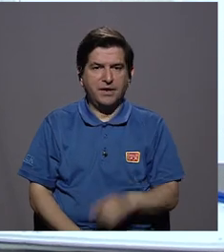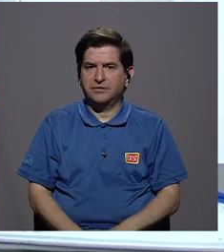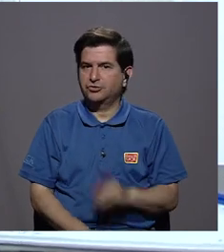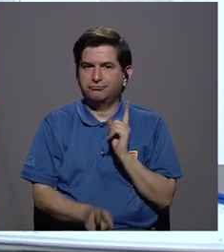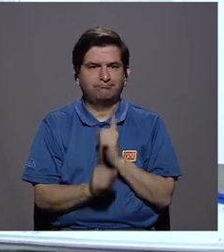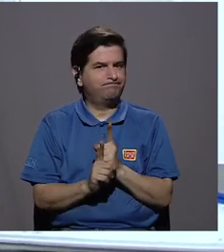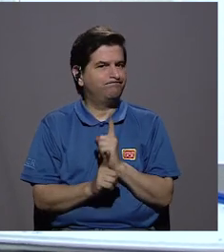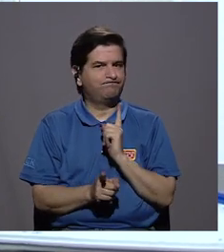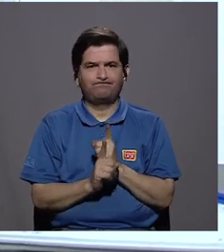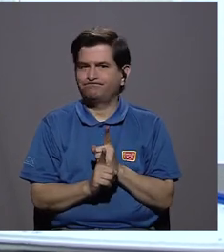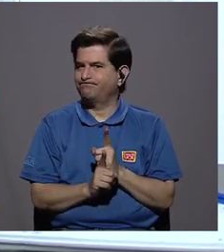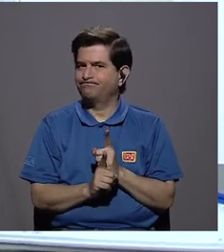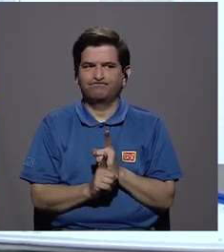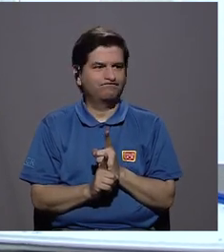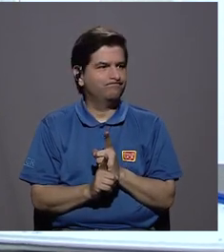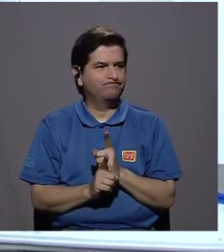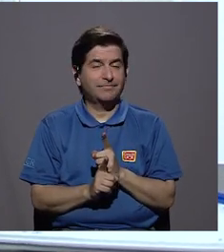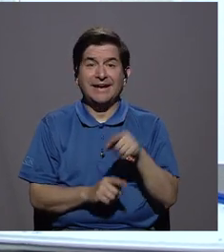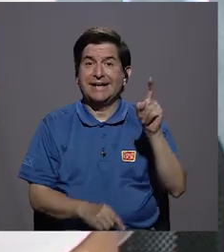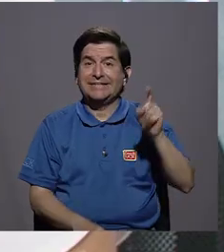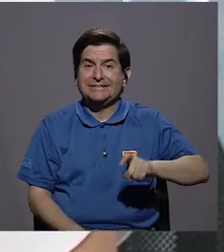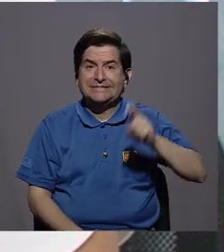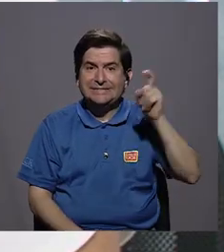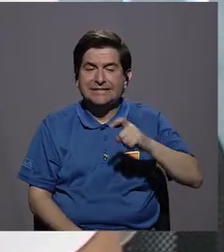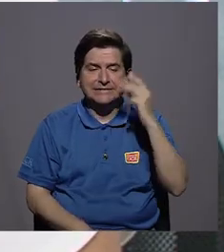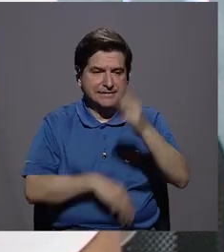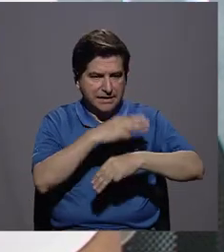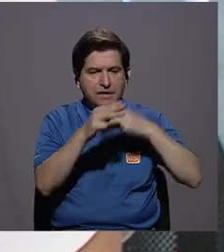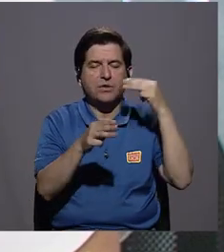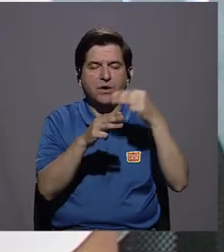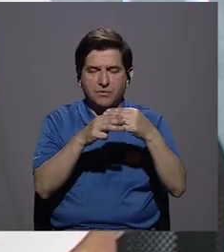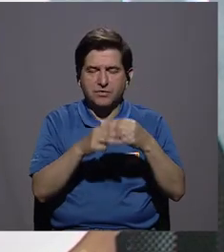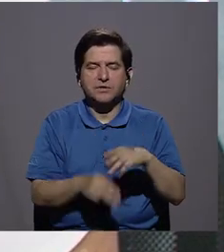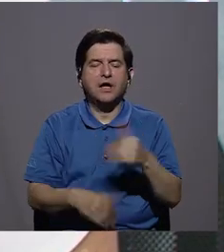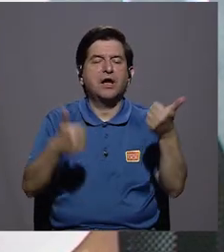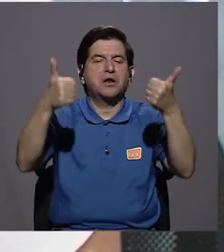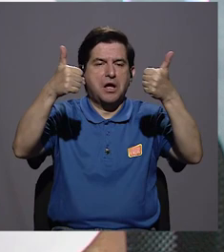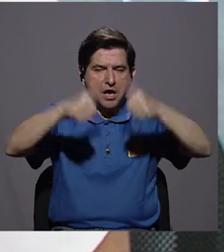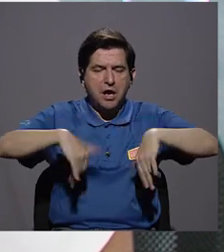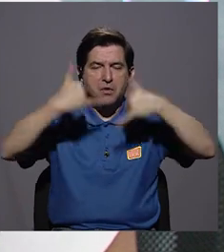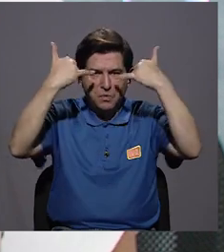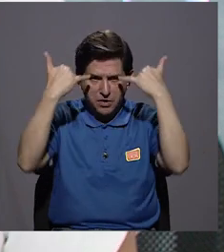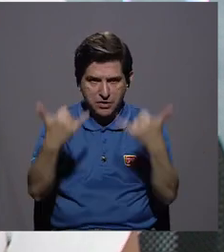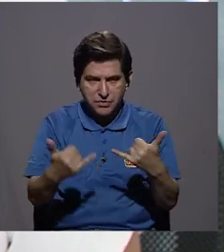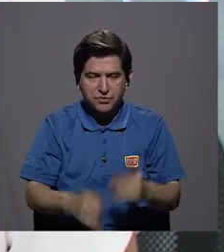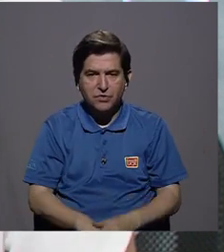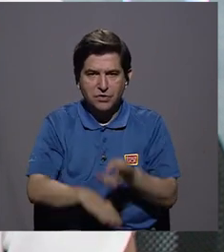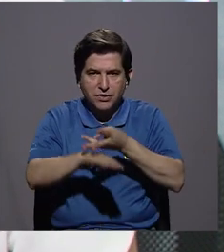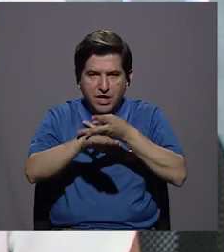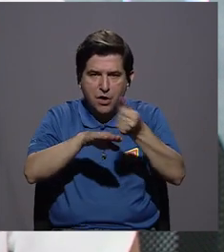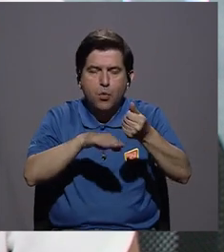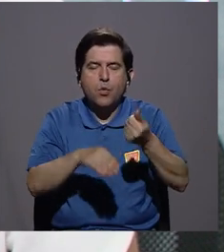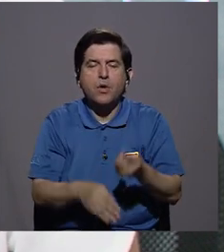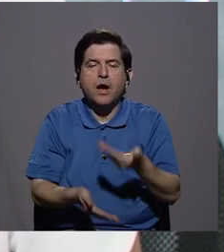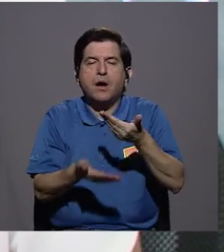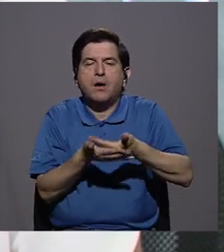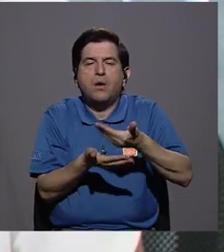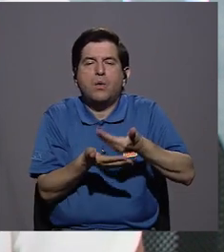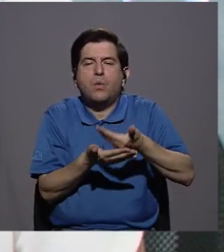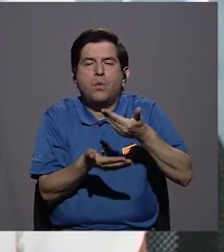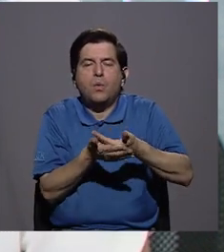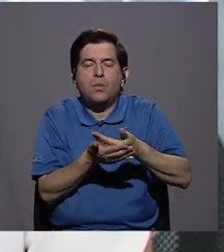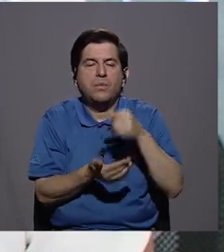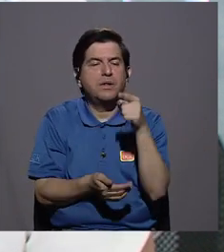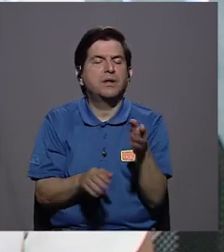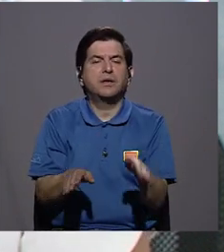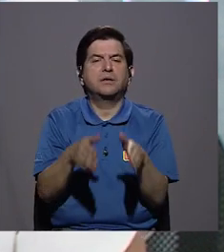procede. Aquí lo elemental es a nivel mundial, a nivel consensuado es la cura húmeda y eso lo